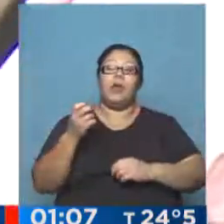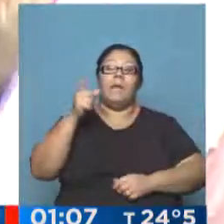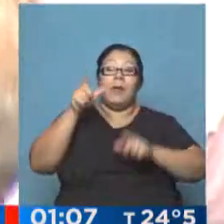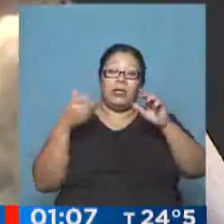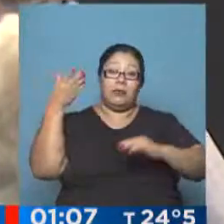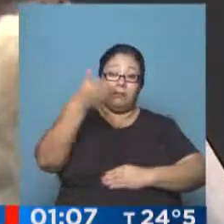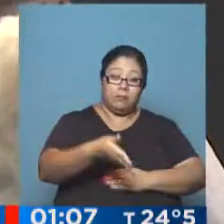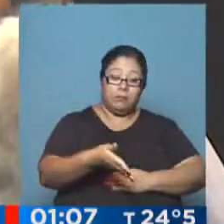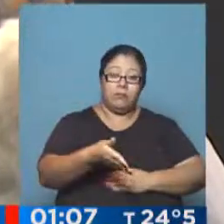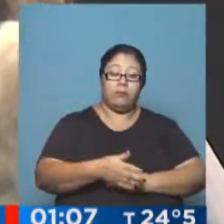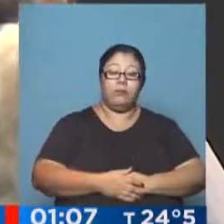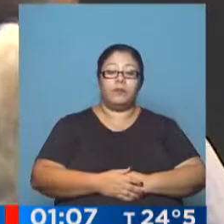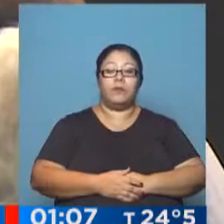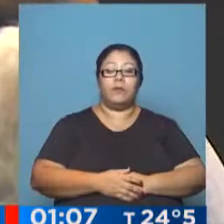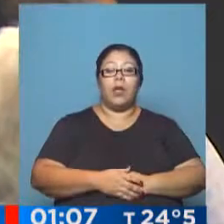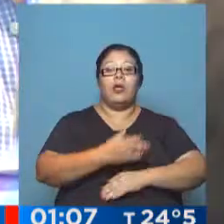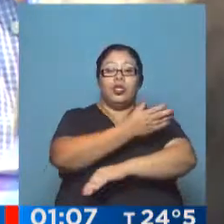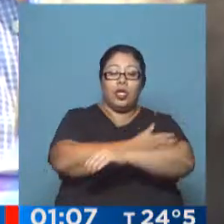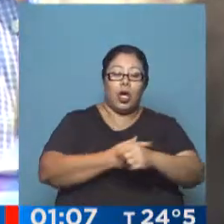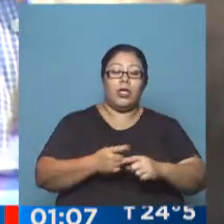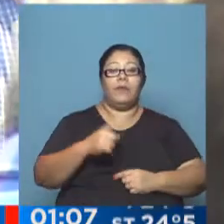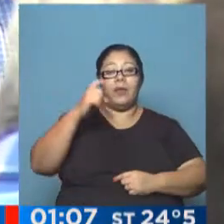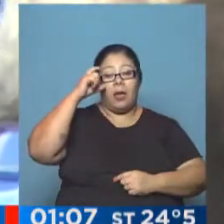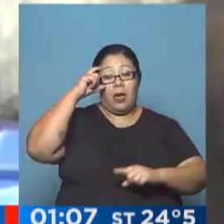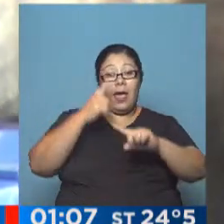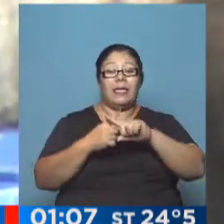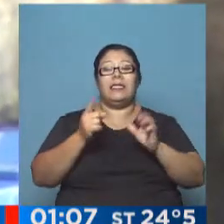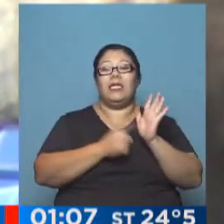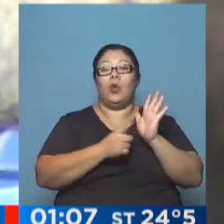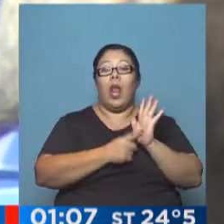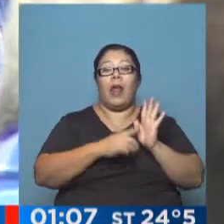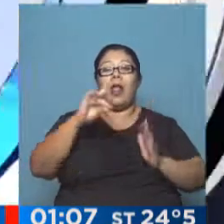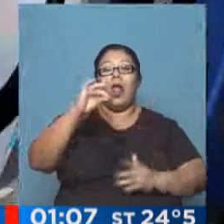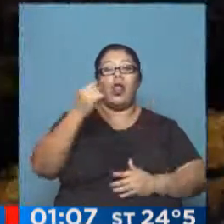Urtubey y el ex titular de la Cámara de Diputados, Julián Domínguez.